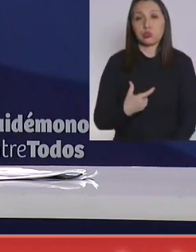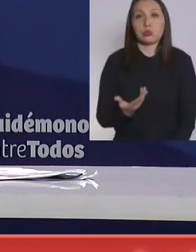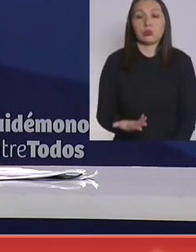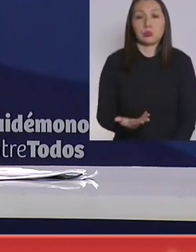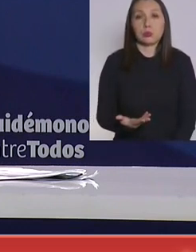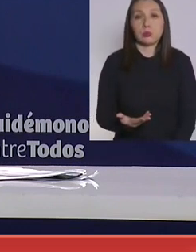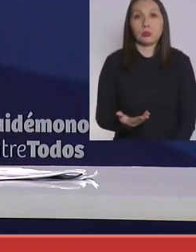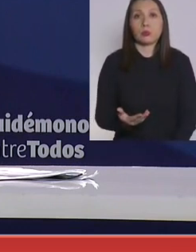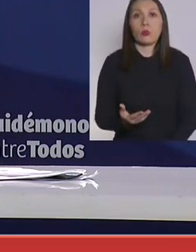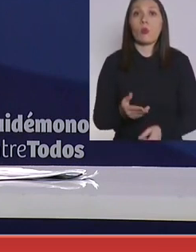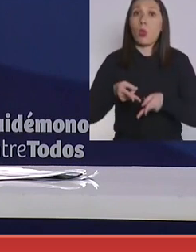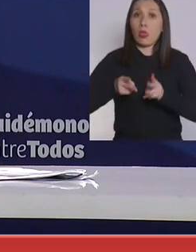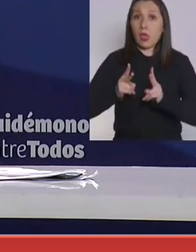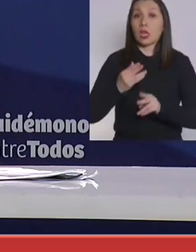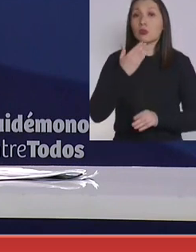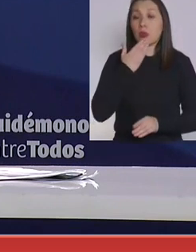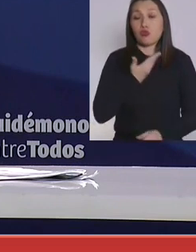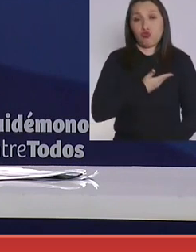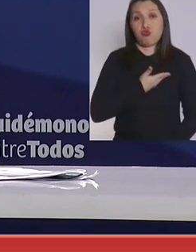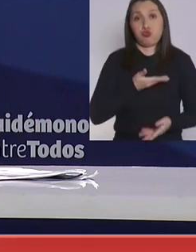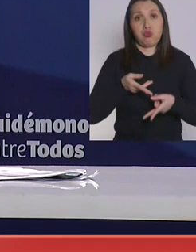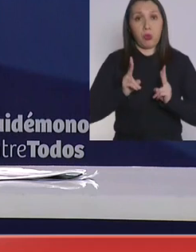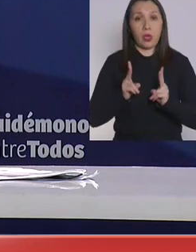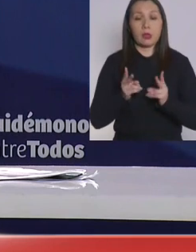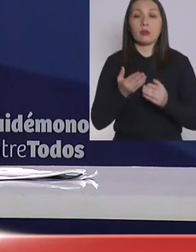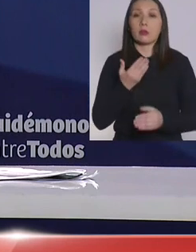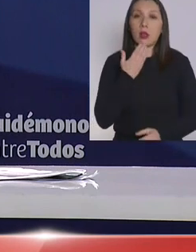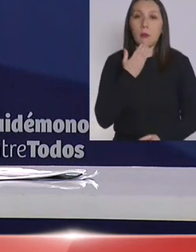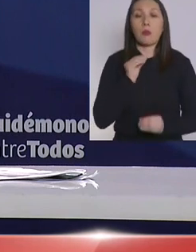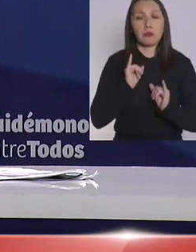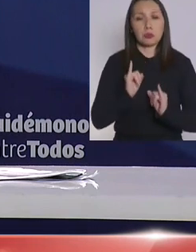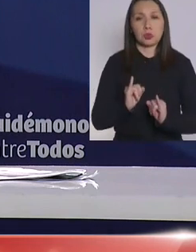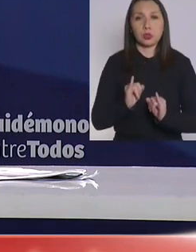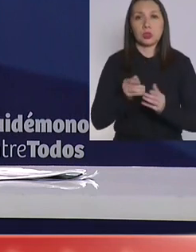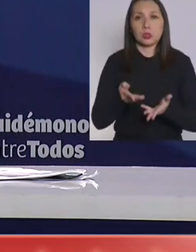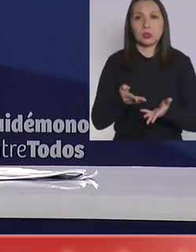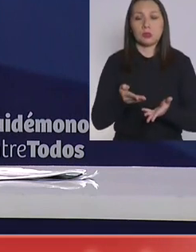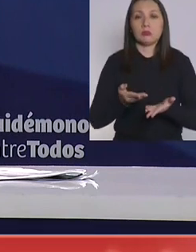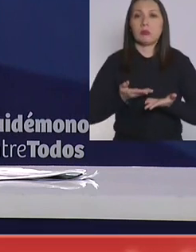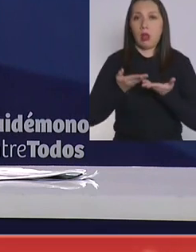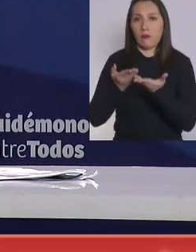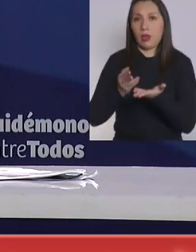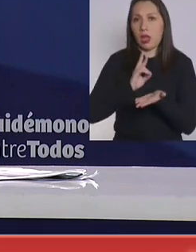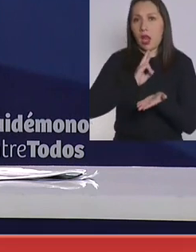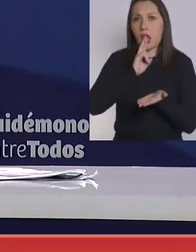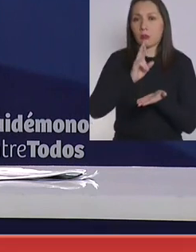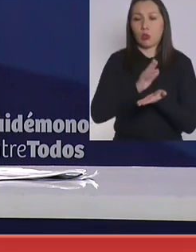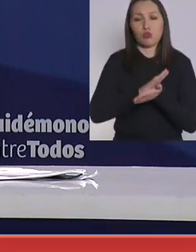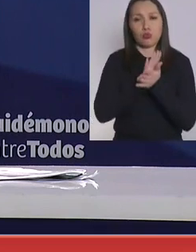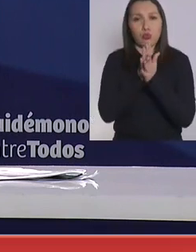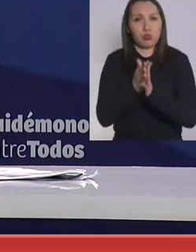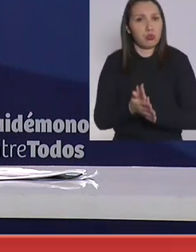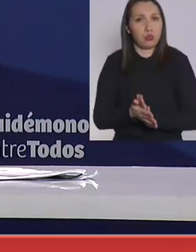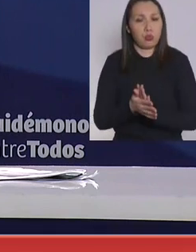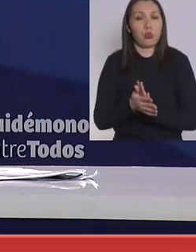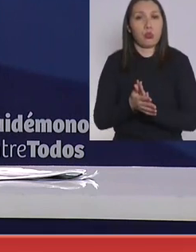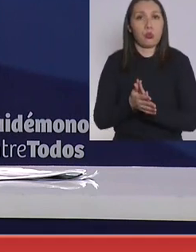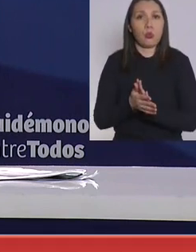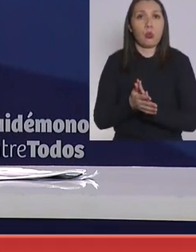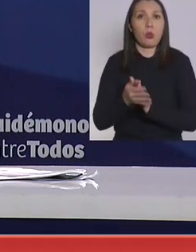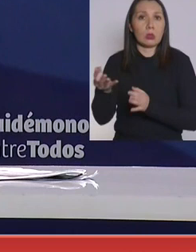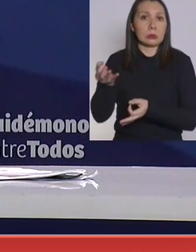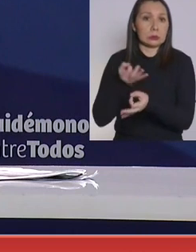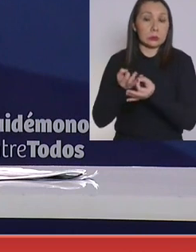derecho también y, obviamente, que estoy dispuesto a dar respuesta a todas esas